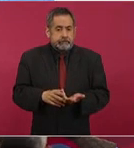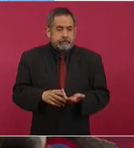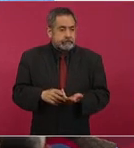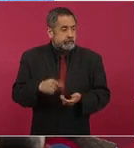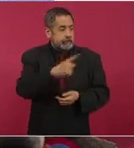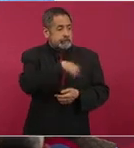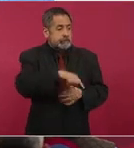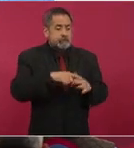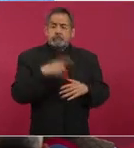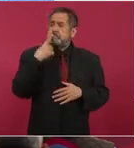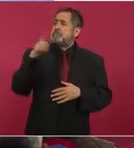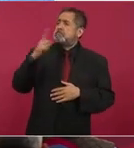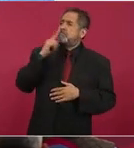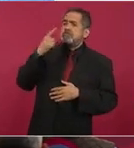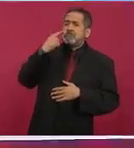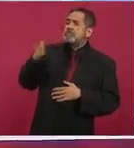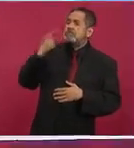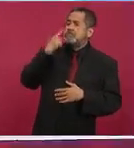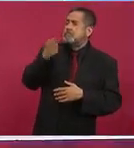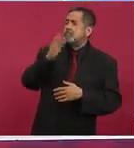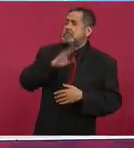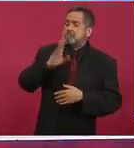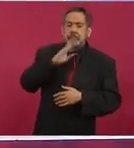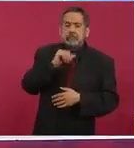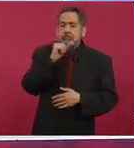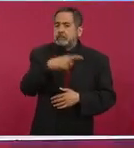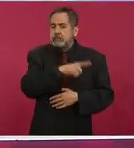denuncia sobre esto.